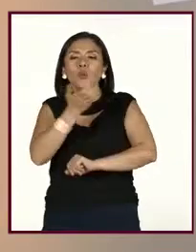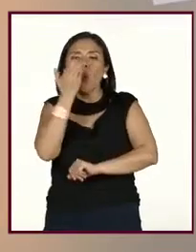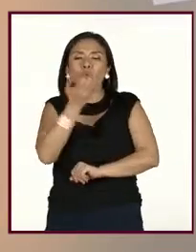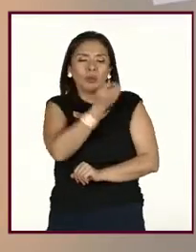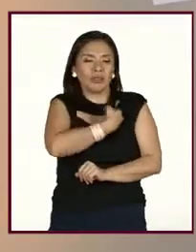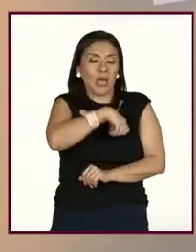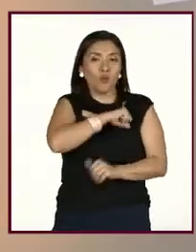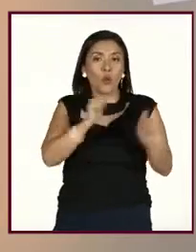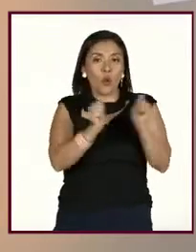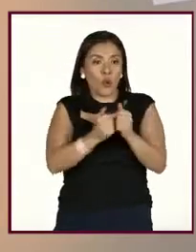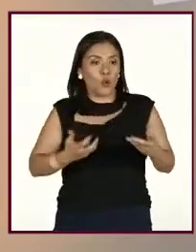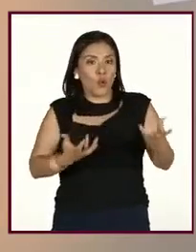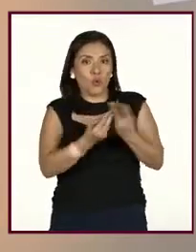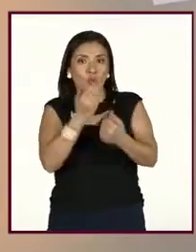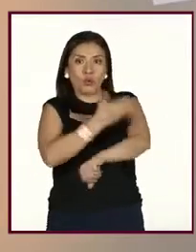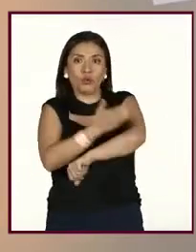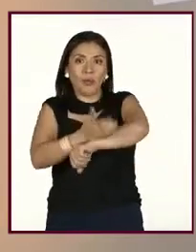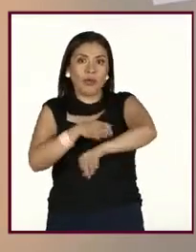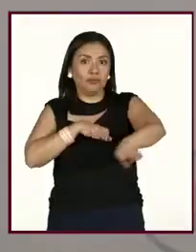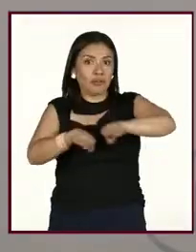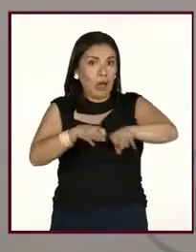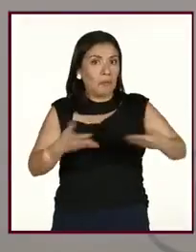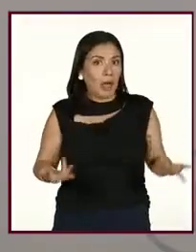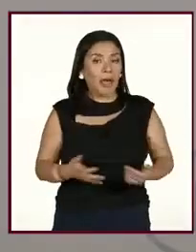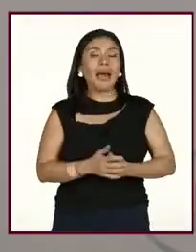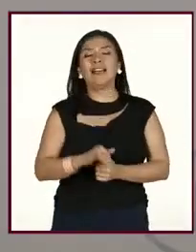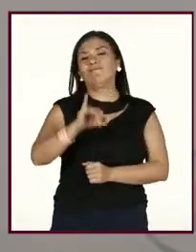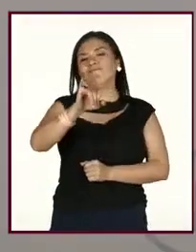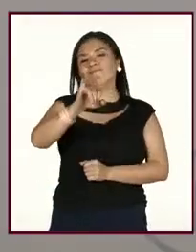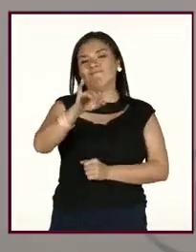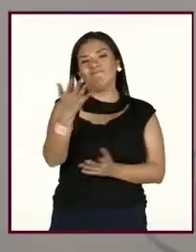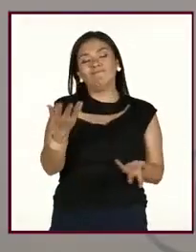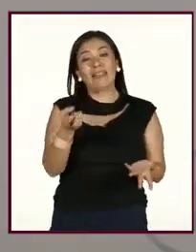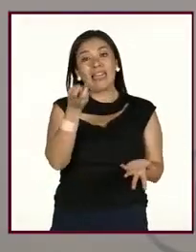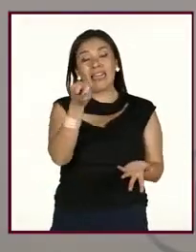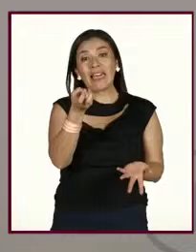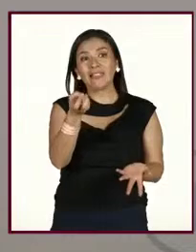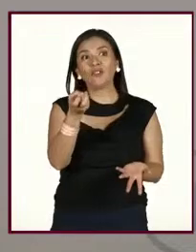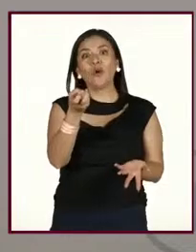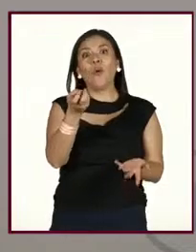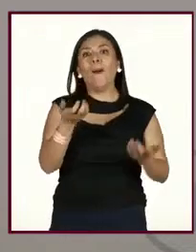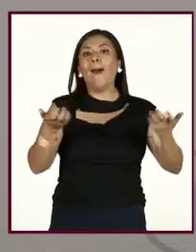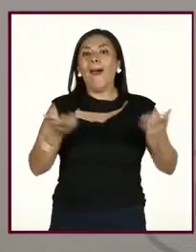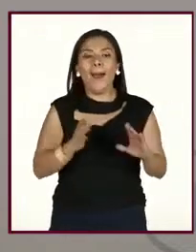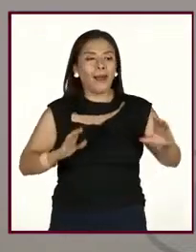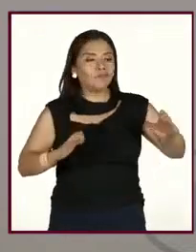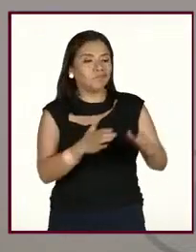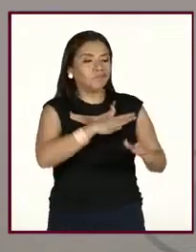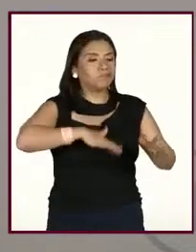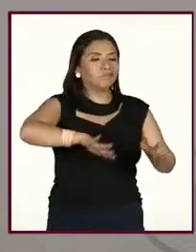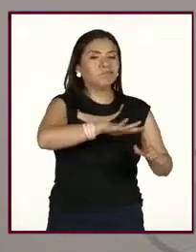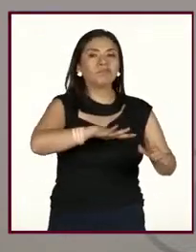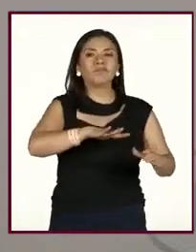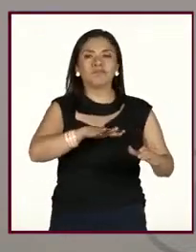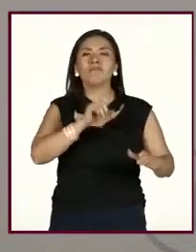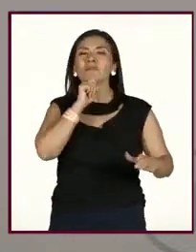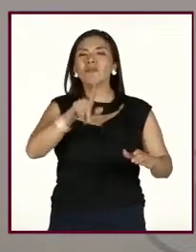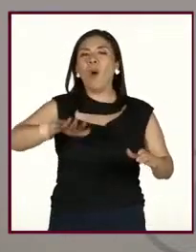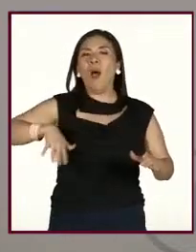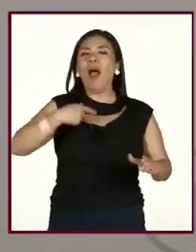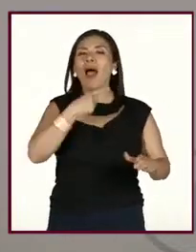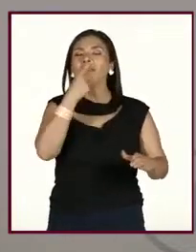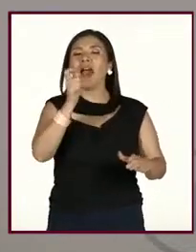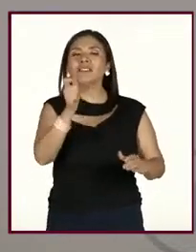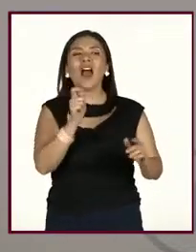compañeros de trabajo? Sí, y eso crea también, lo que platicábamos,